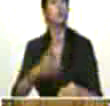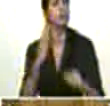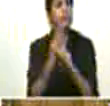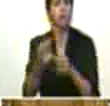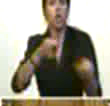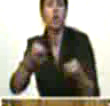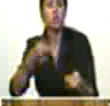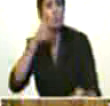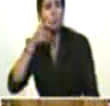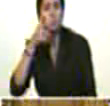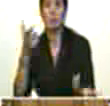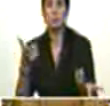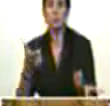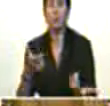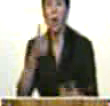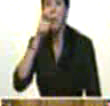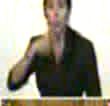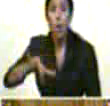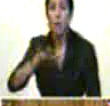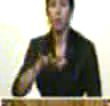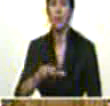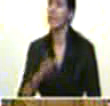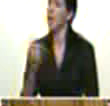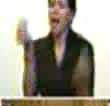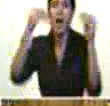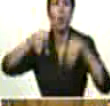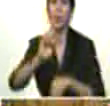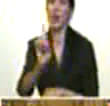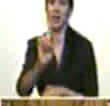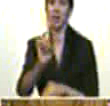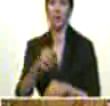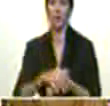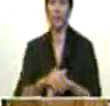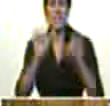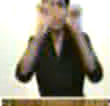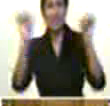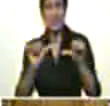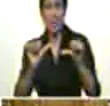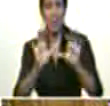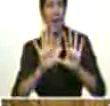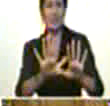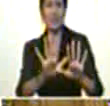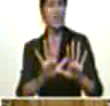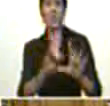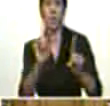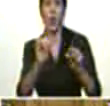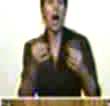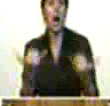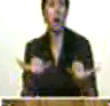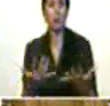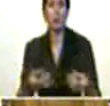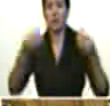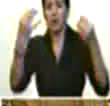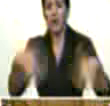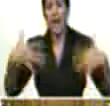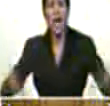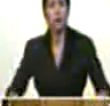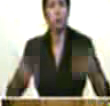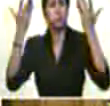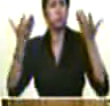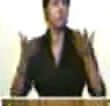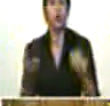el pueblo está en contra de que ese modelo se haya aplicado sobre Venezuela y tengamos un capitalismo salvaje en las calles